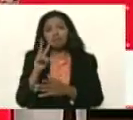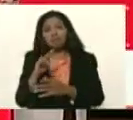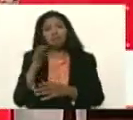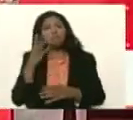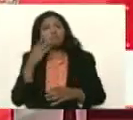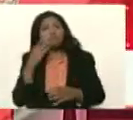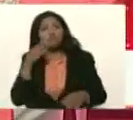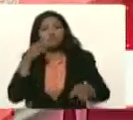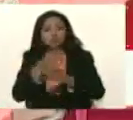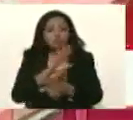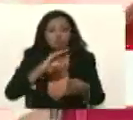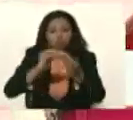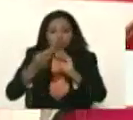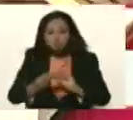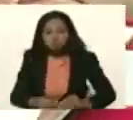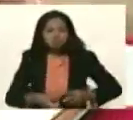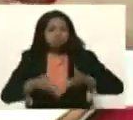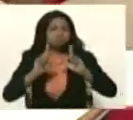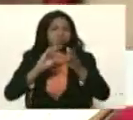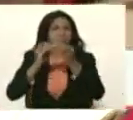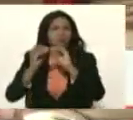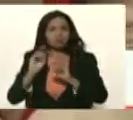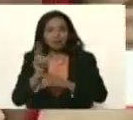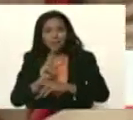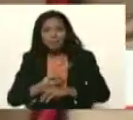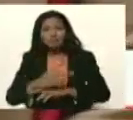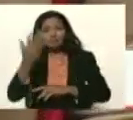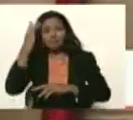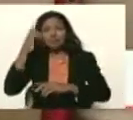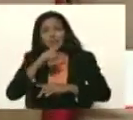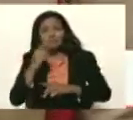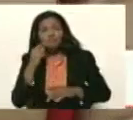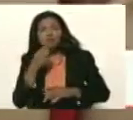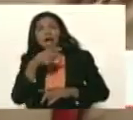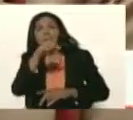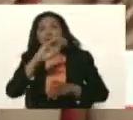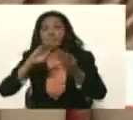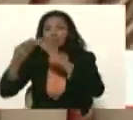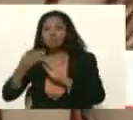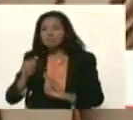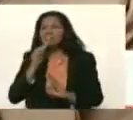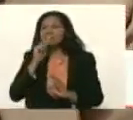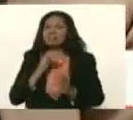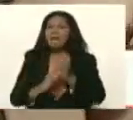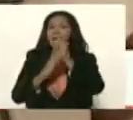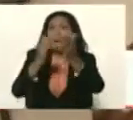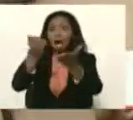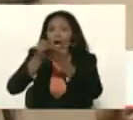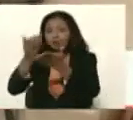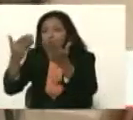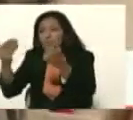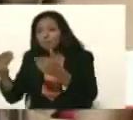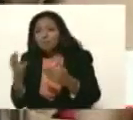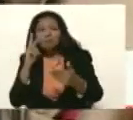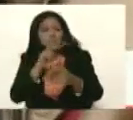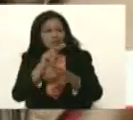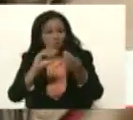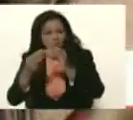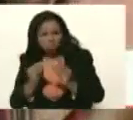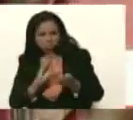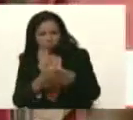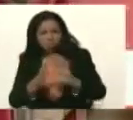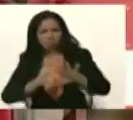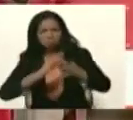algo caerle y arreglarlo. Y saber, bueno, de esta comunidad quiénes son los líderes. Venga, ayúdenme. Mire, pasé por aquí. Mira cómo esto está